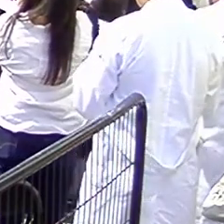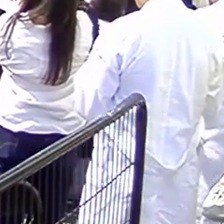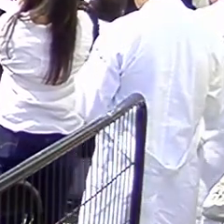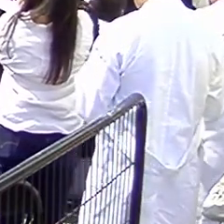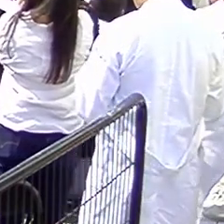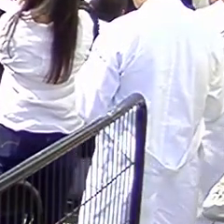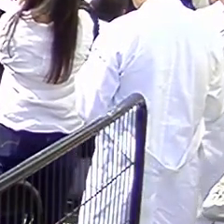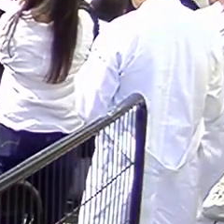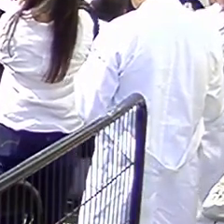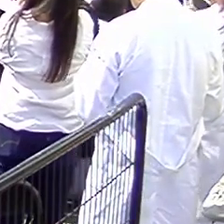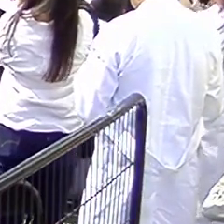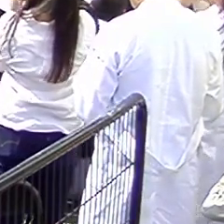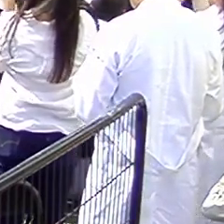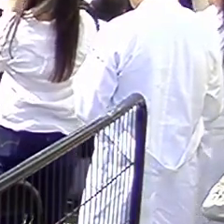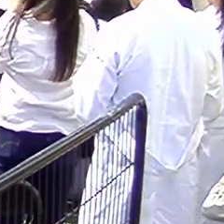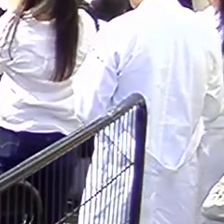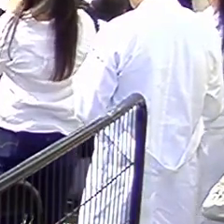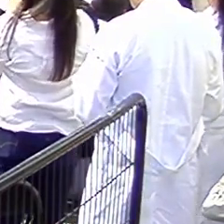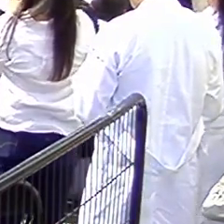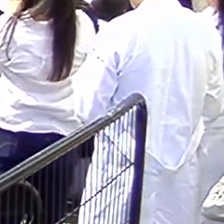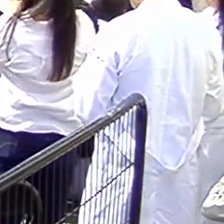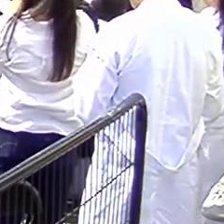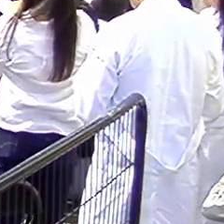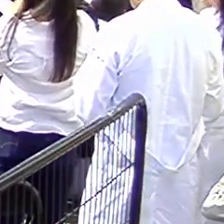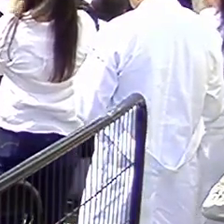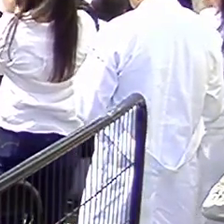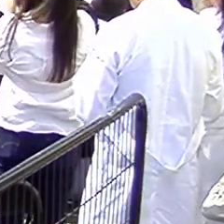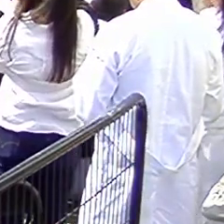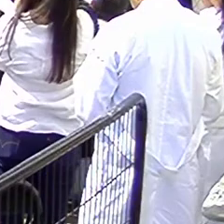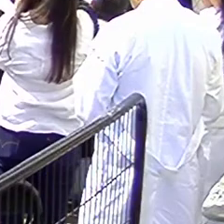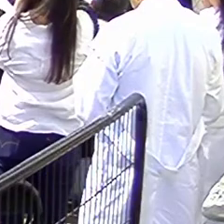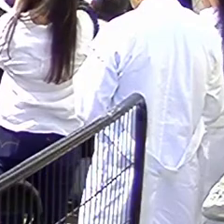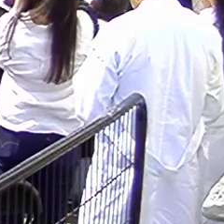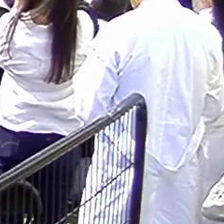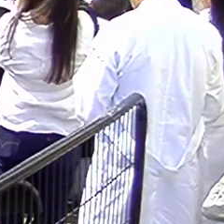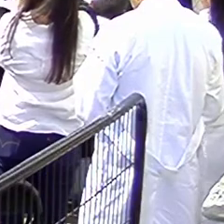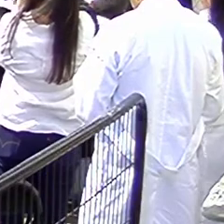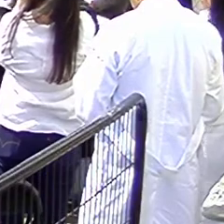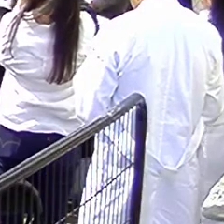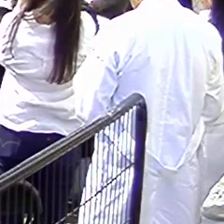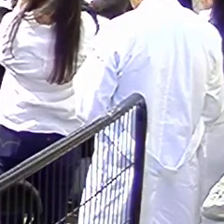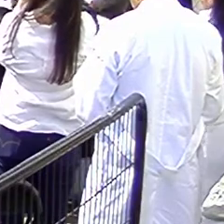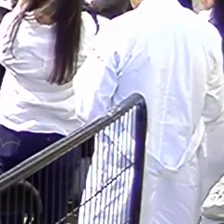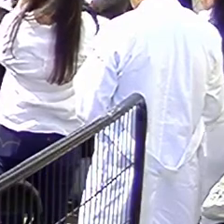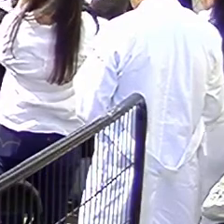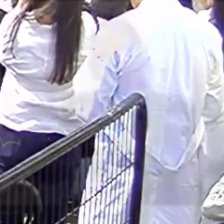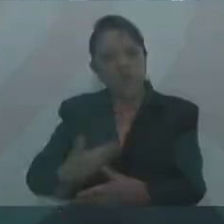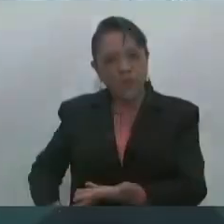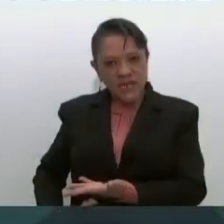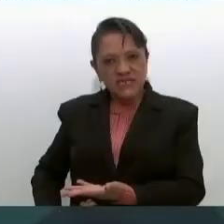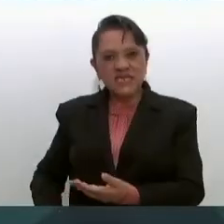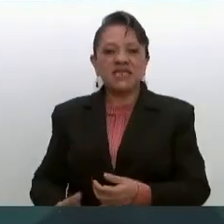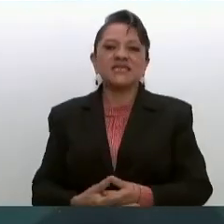Muy buenos días tengan todas y todos ustedes. Con su permiso, señor presidente.